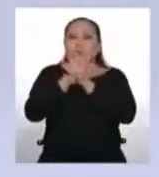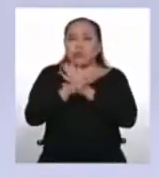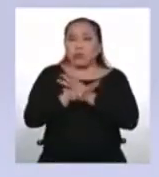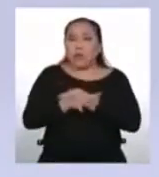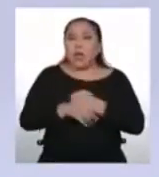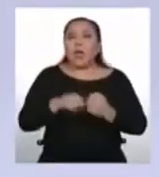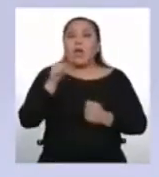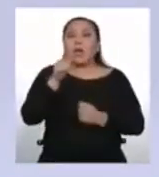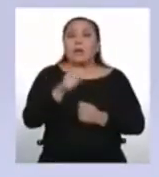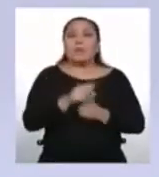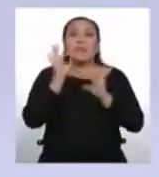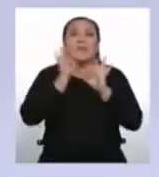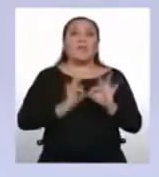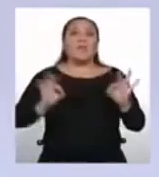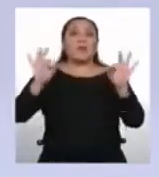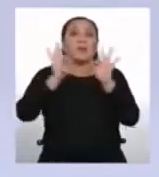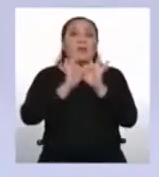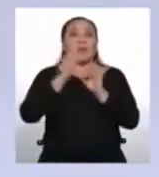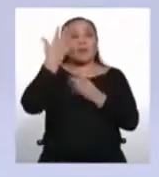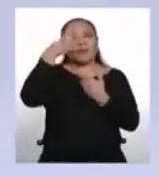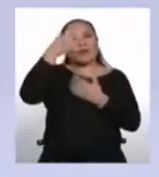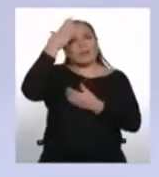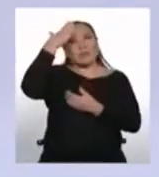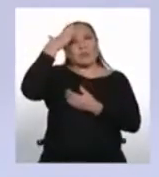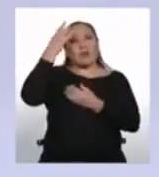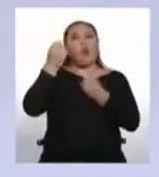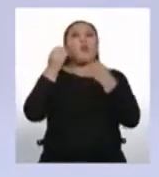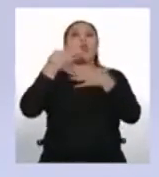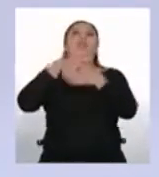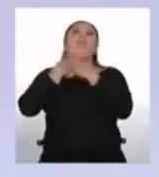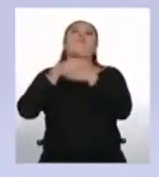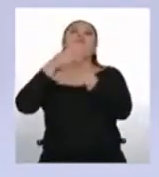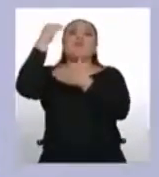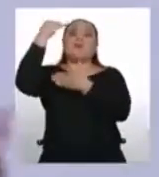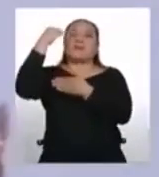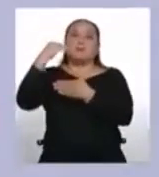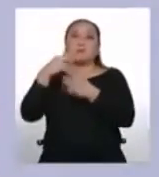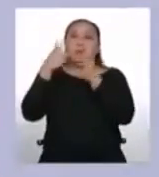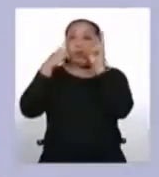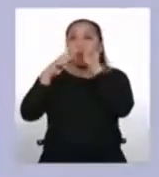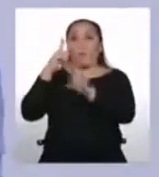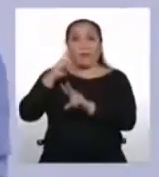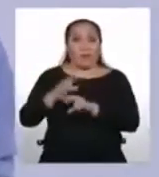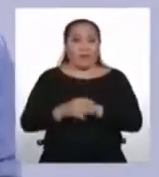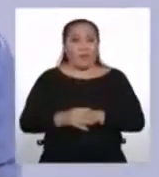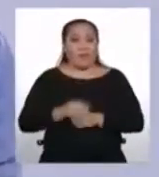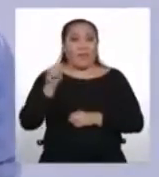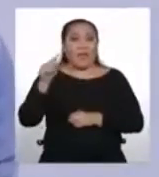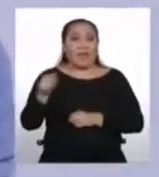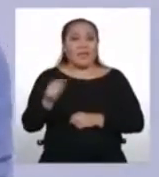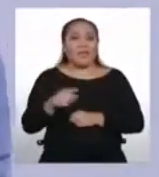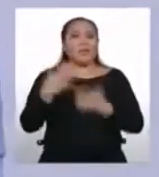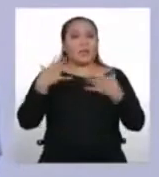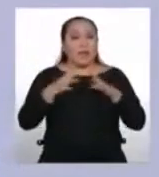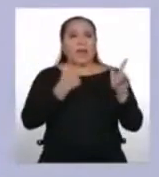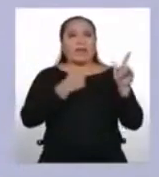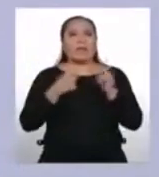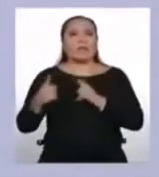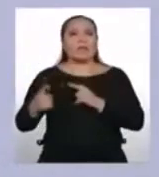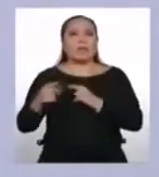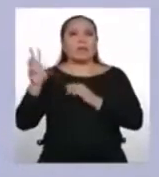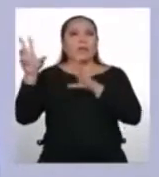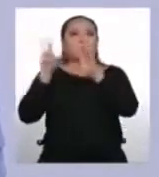y útil porque permite tener ideas previas acerca del contenido que estamos por ver. De esta manera podrás estar más preparado para